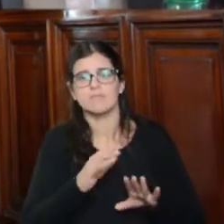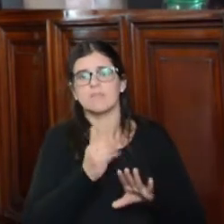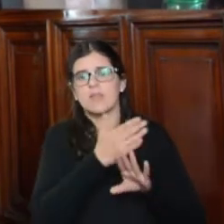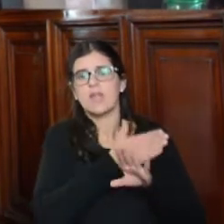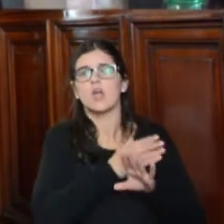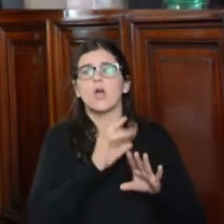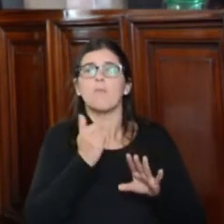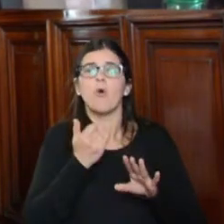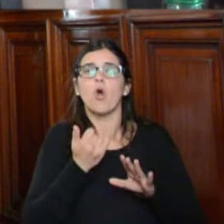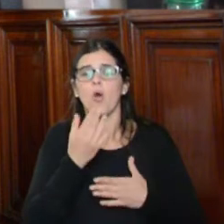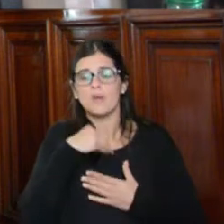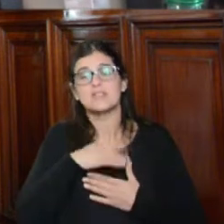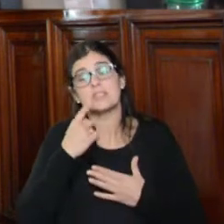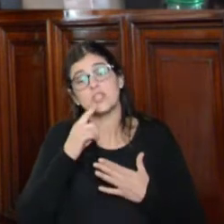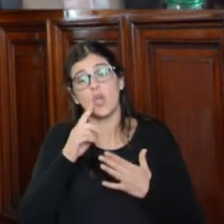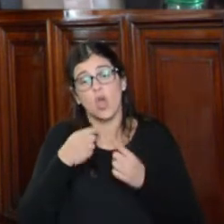cuestiones subjetivas, sino objetivas.